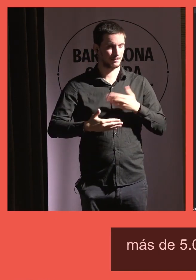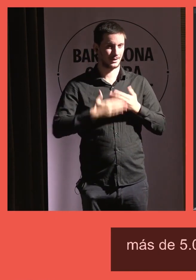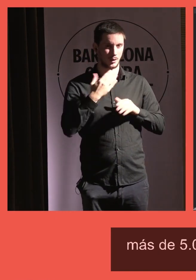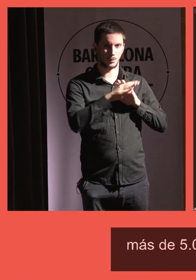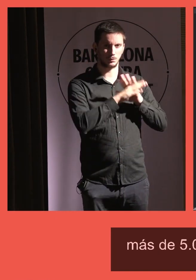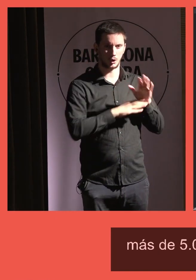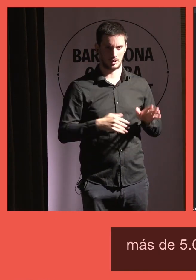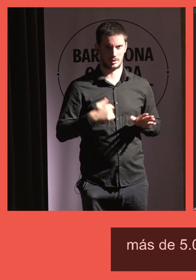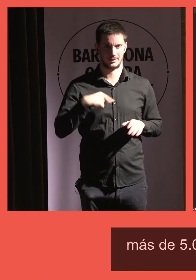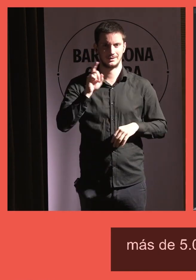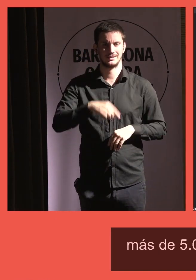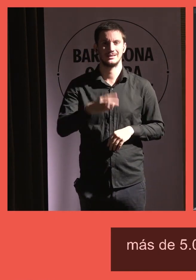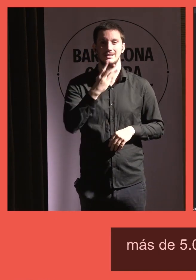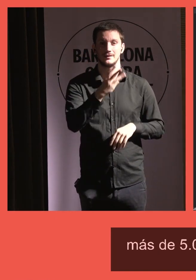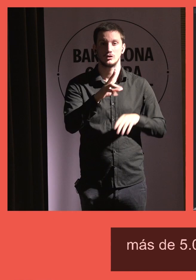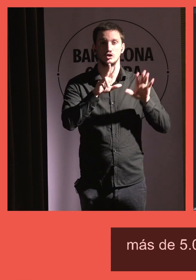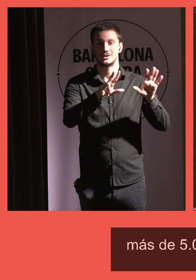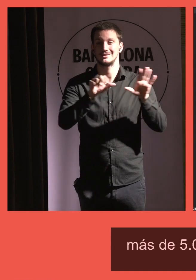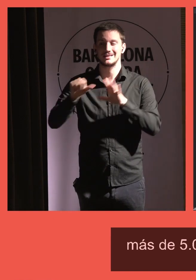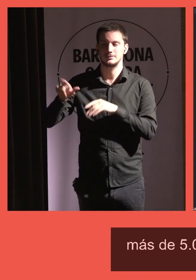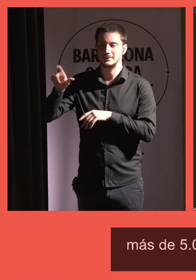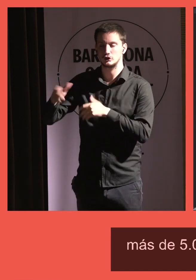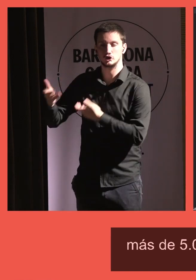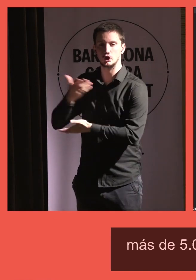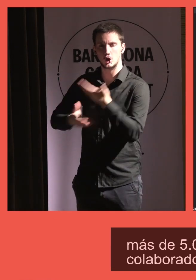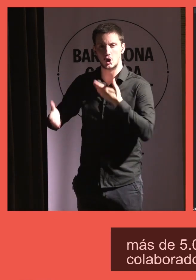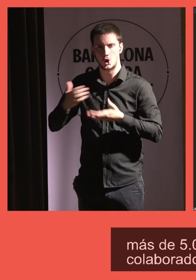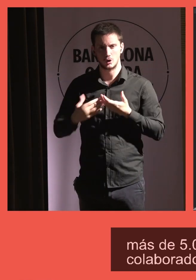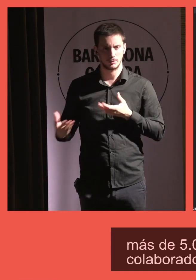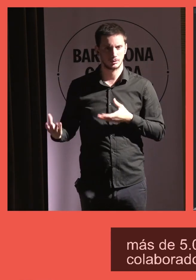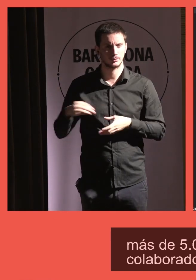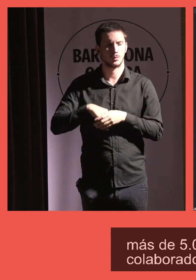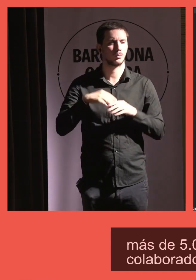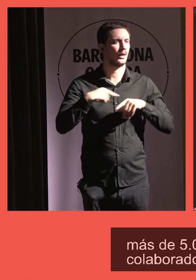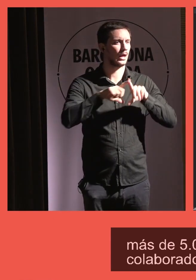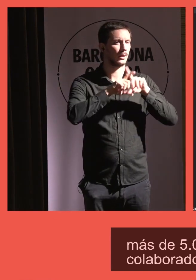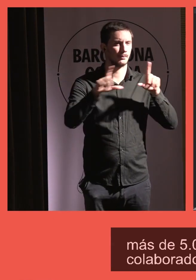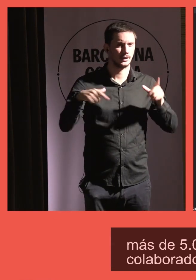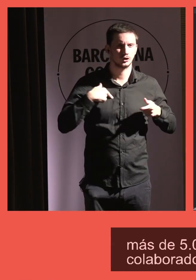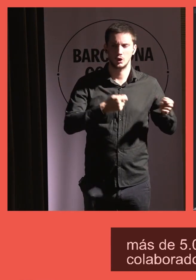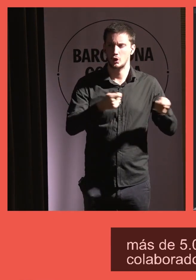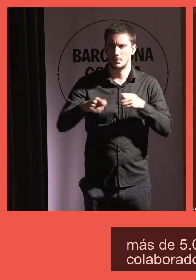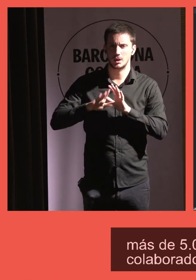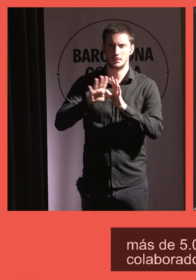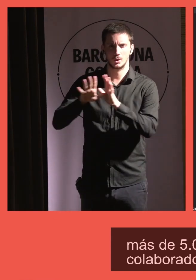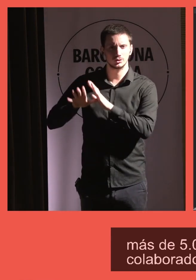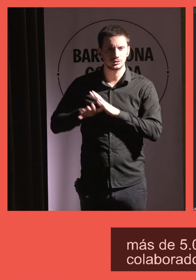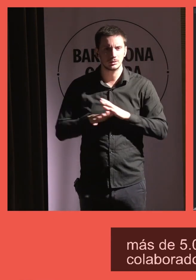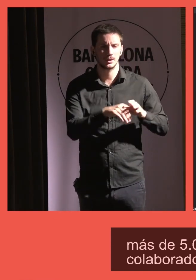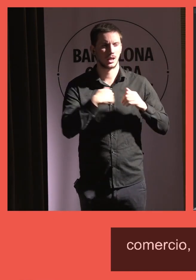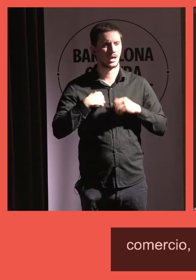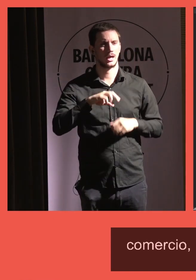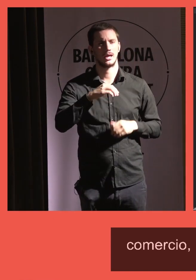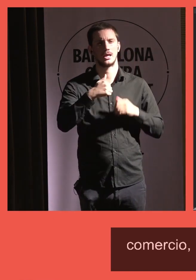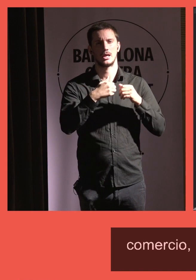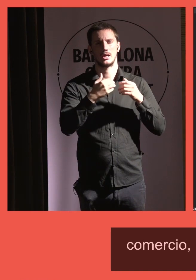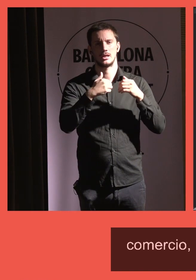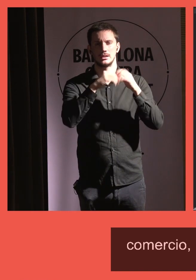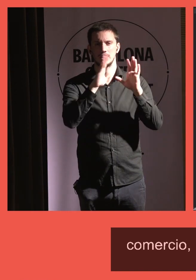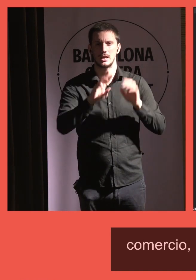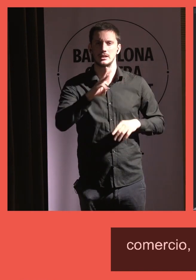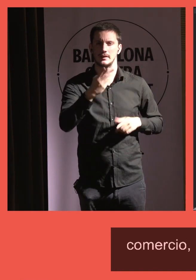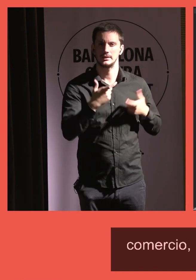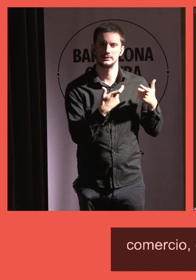programa, 386 colaboradores del programa, bien sea empresa, comercio de proximidad, entidades del tercer sector,